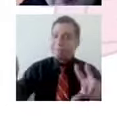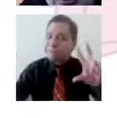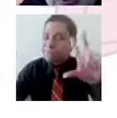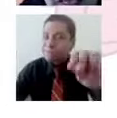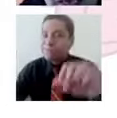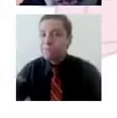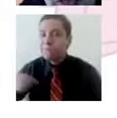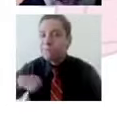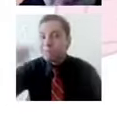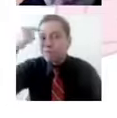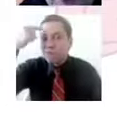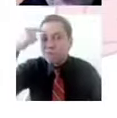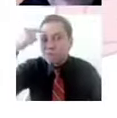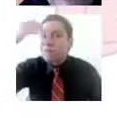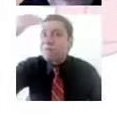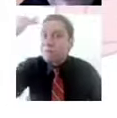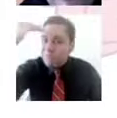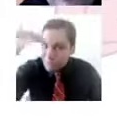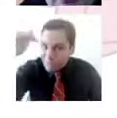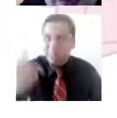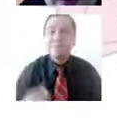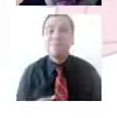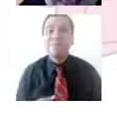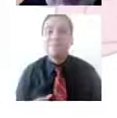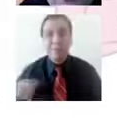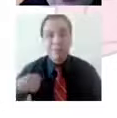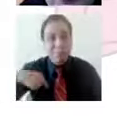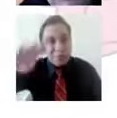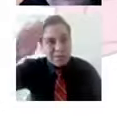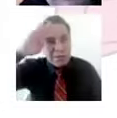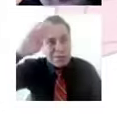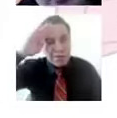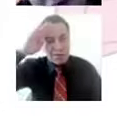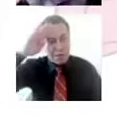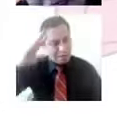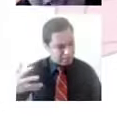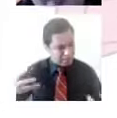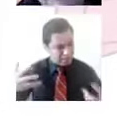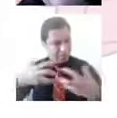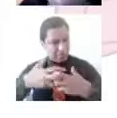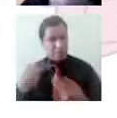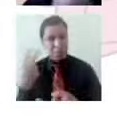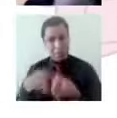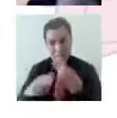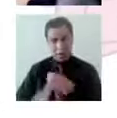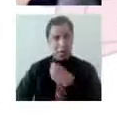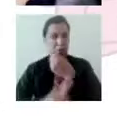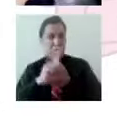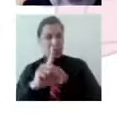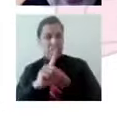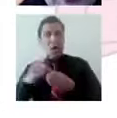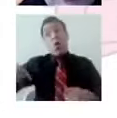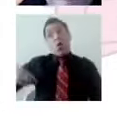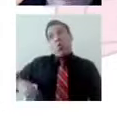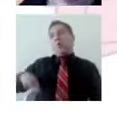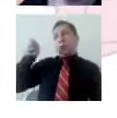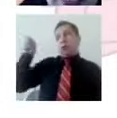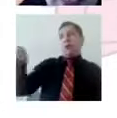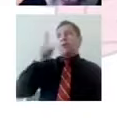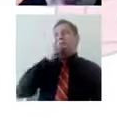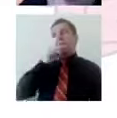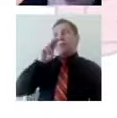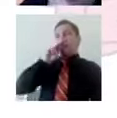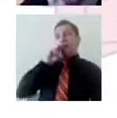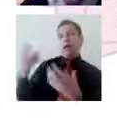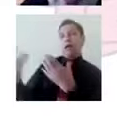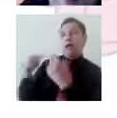posibilidad de reflexionar, yo ya tengo esa posibilidad de adaptarme. Entonces, ¿qué es lo que eso requiere para que yo pueda trascender? Y a lo que